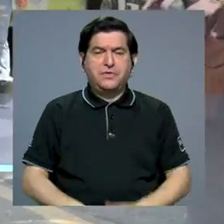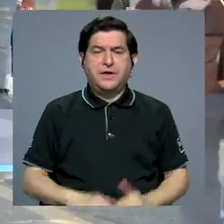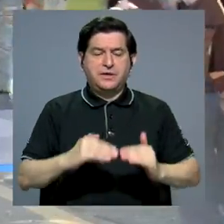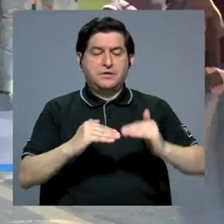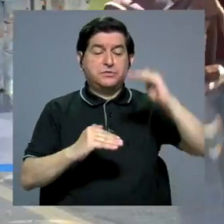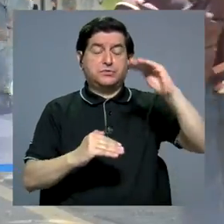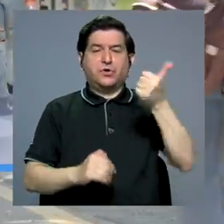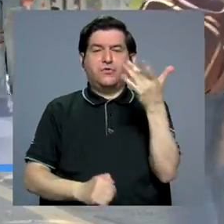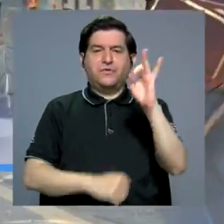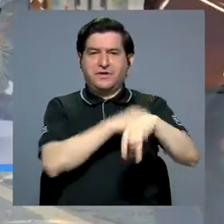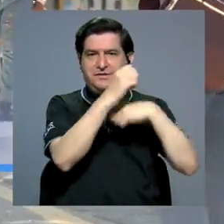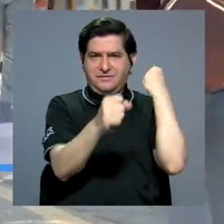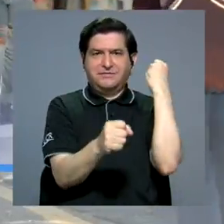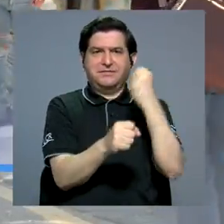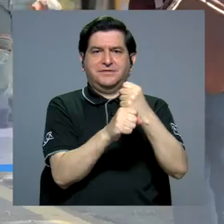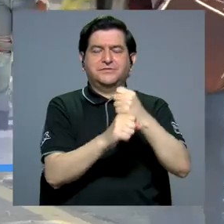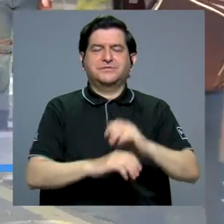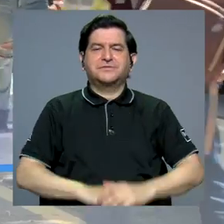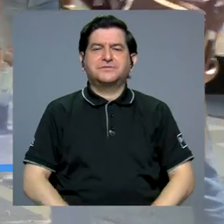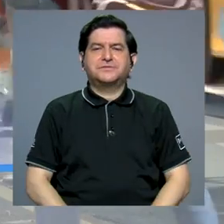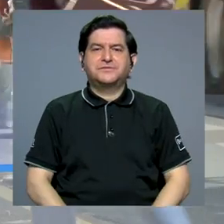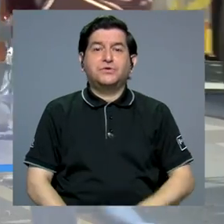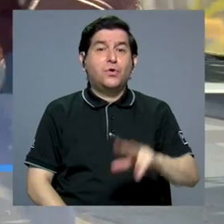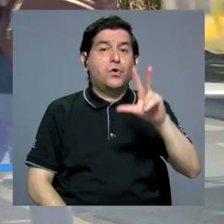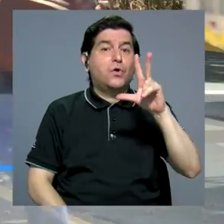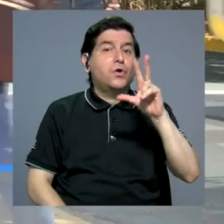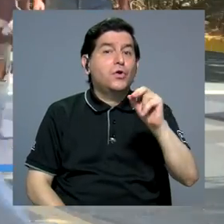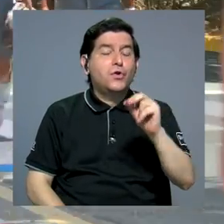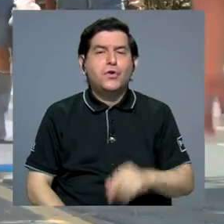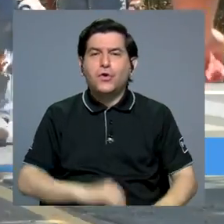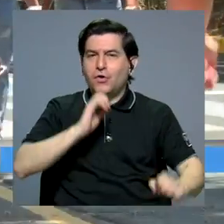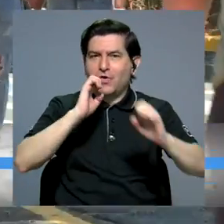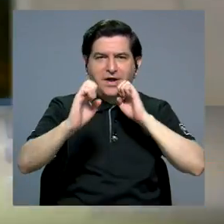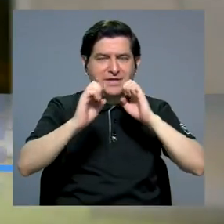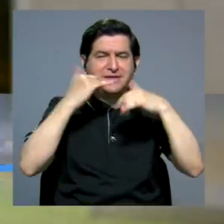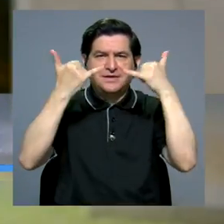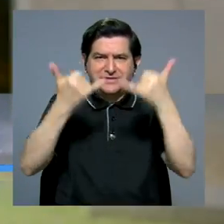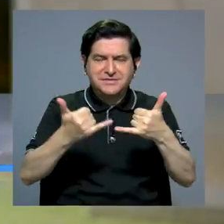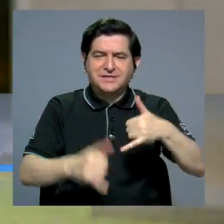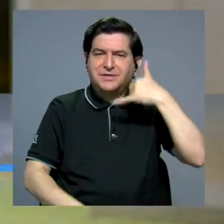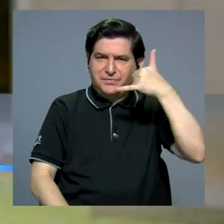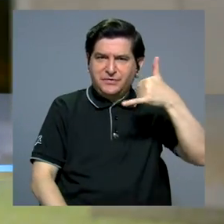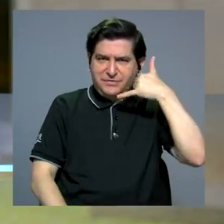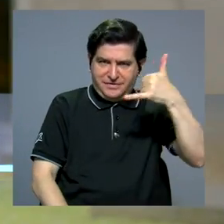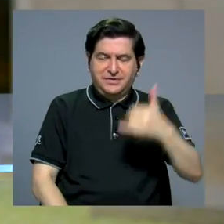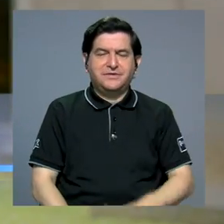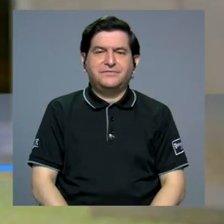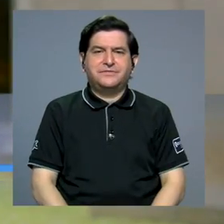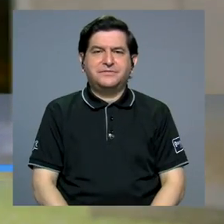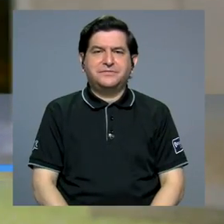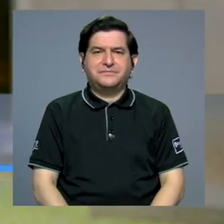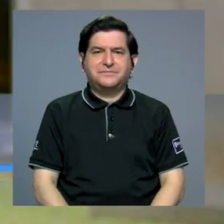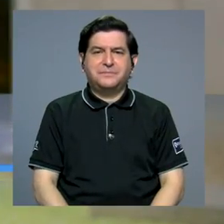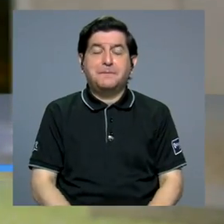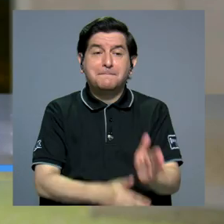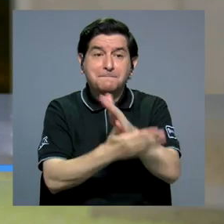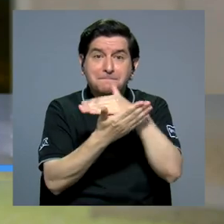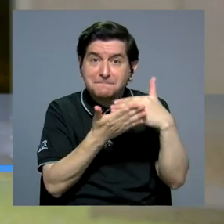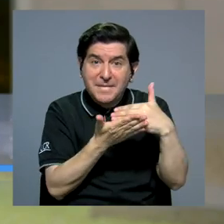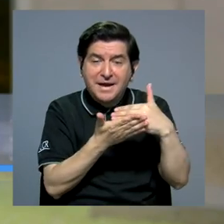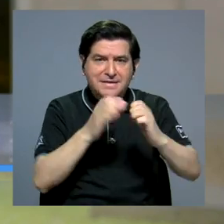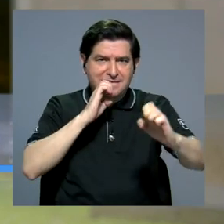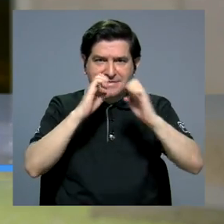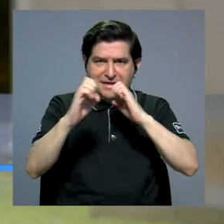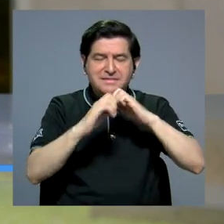persona mayor de 18 años que no haya sido entrevistada ya telefónicamente. Hicimos una